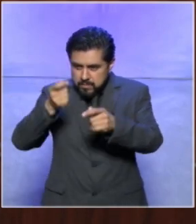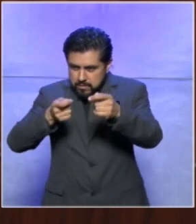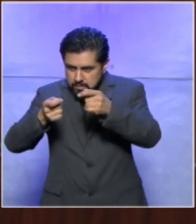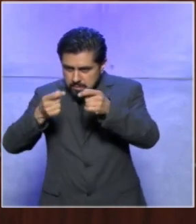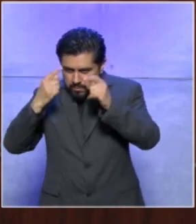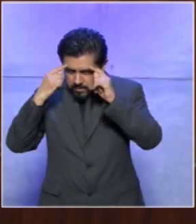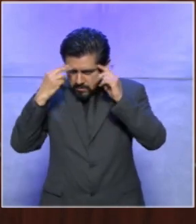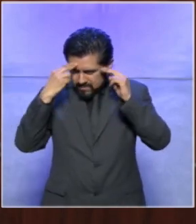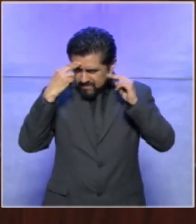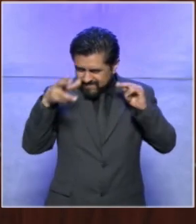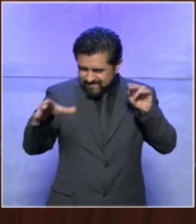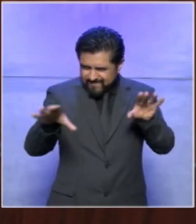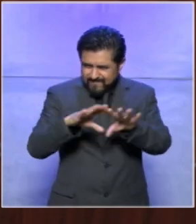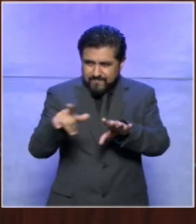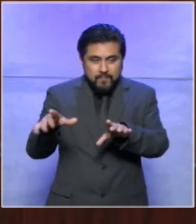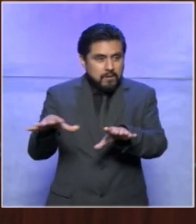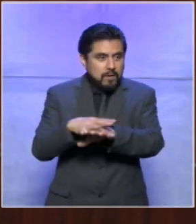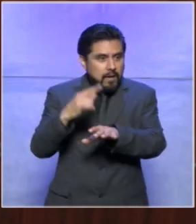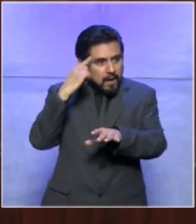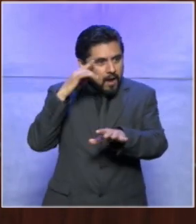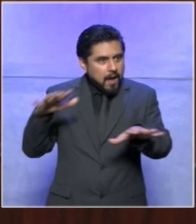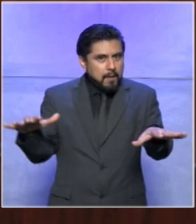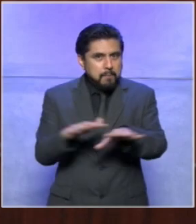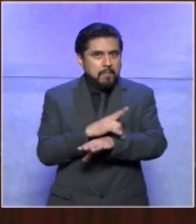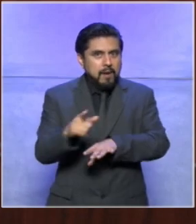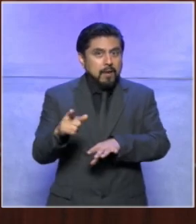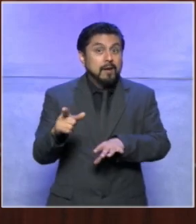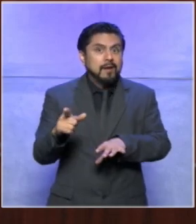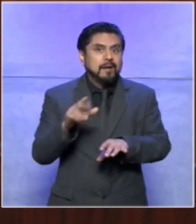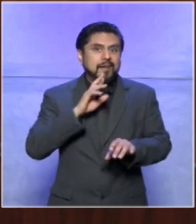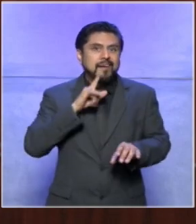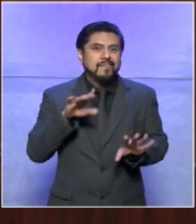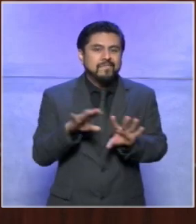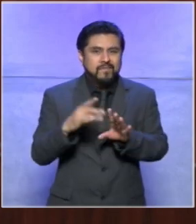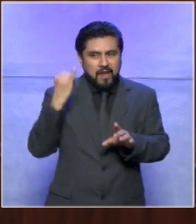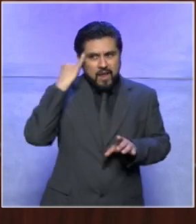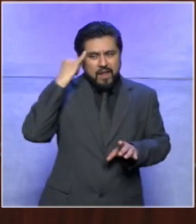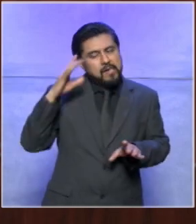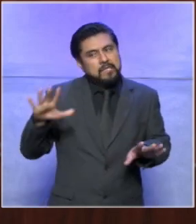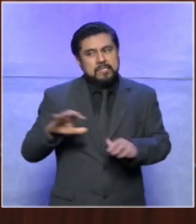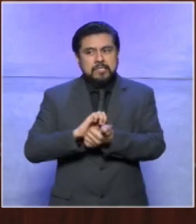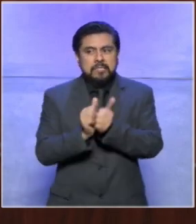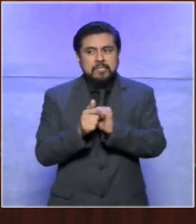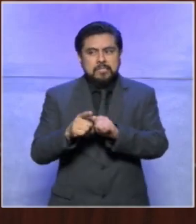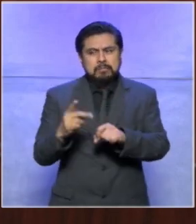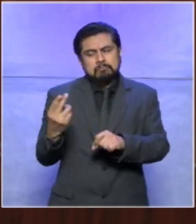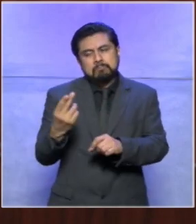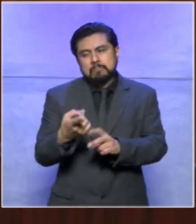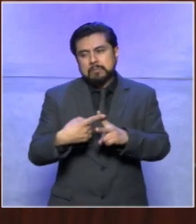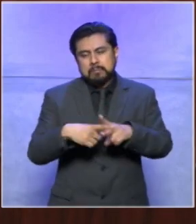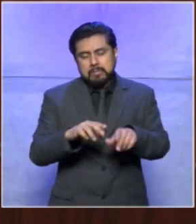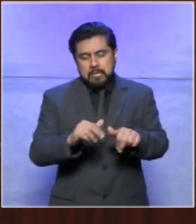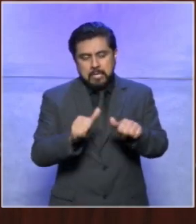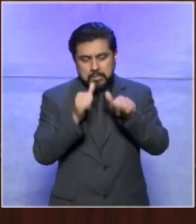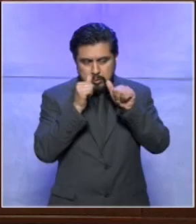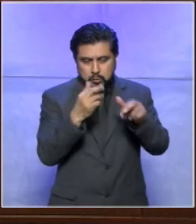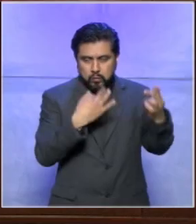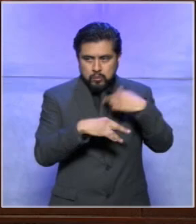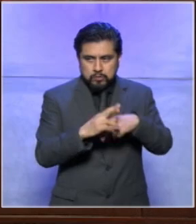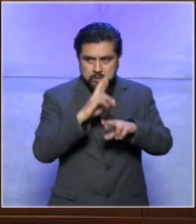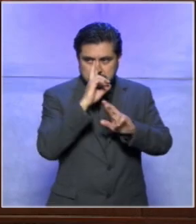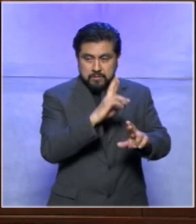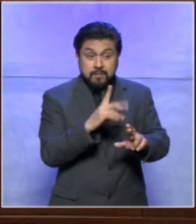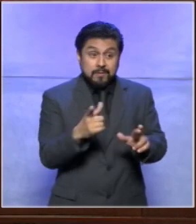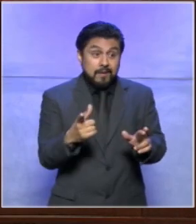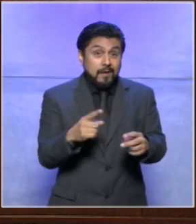estos valores que haría que cambie de idea para que empiece a respetar a los demás bueno